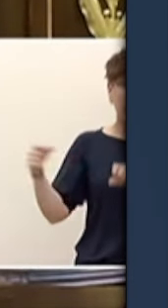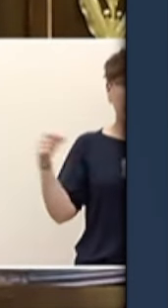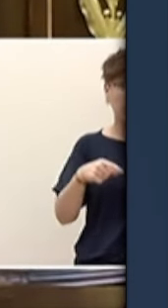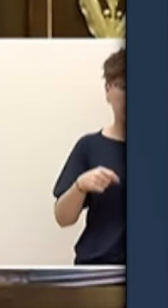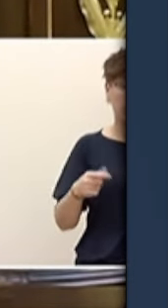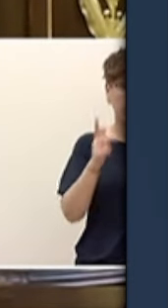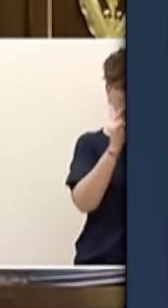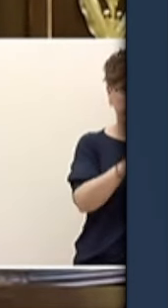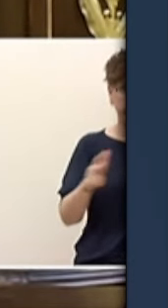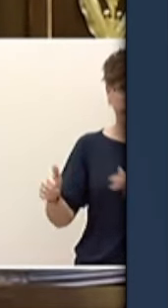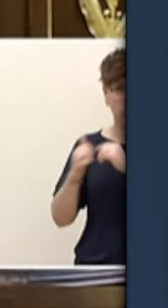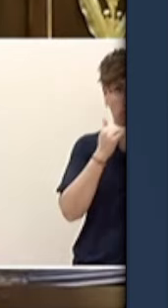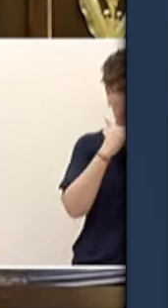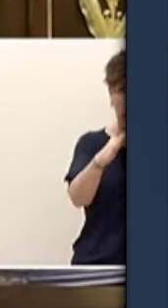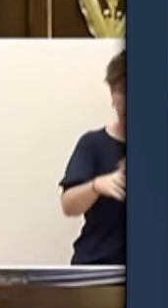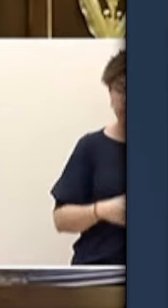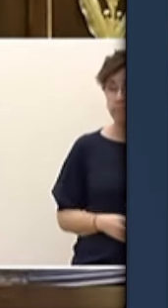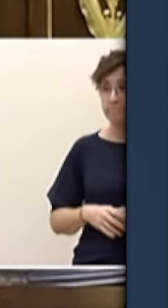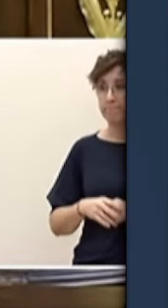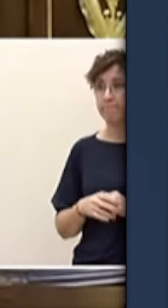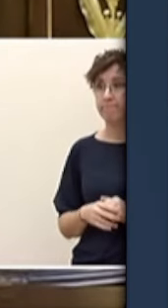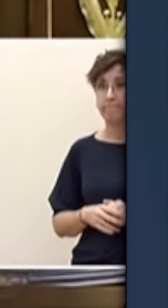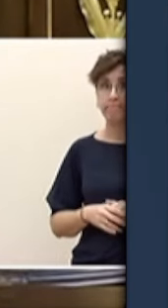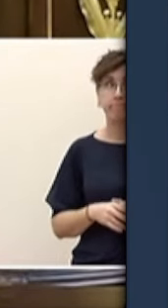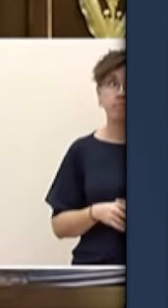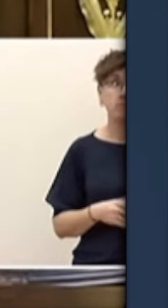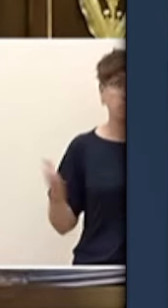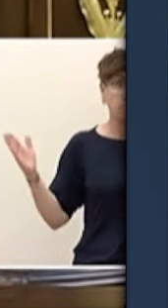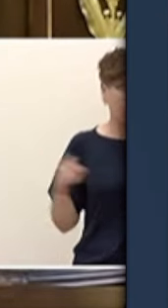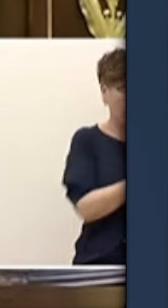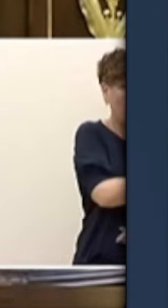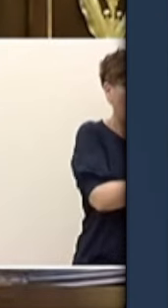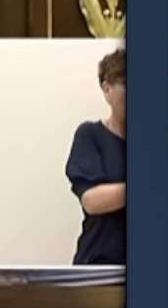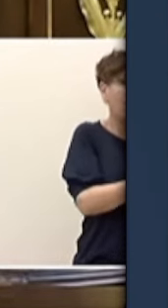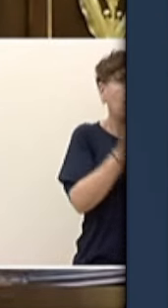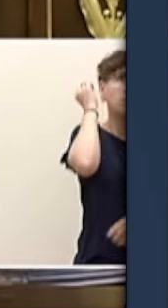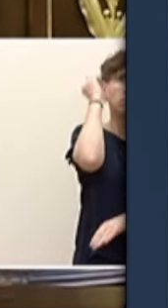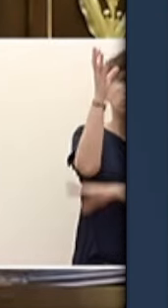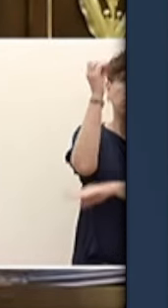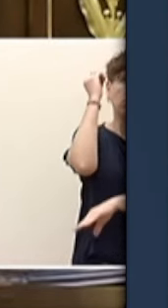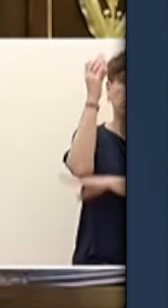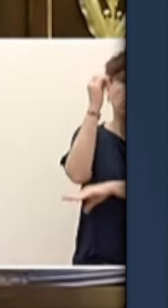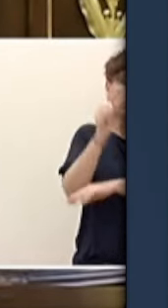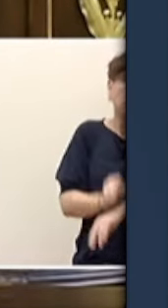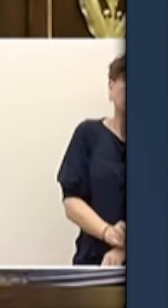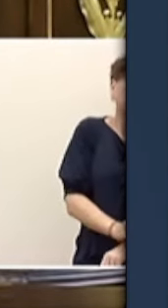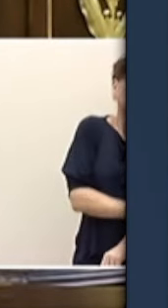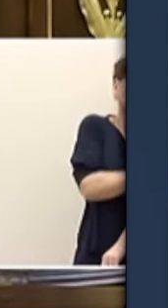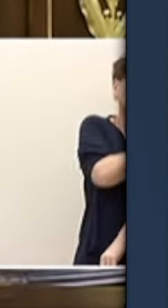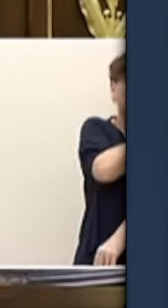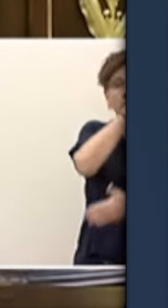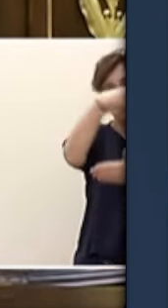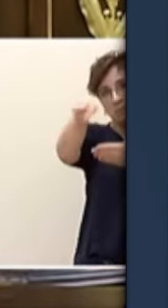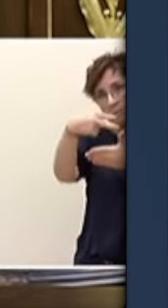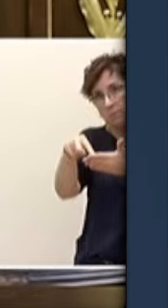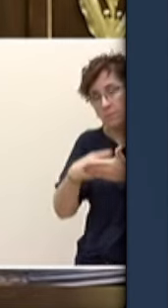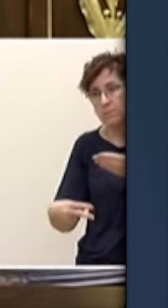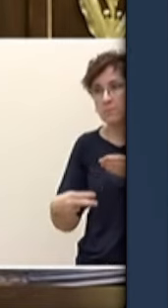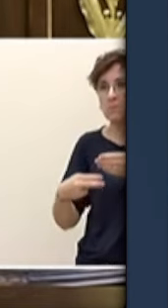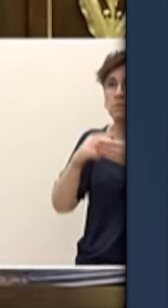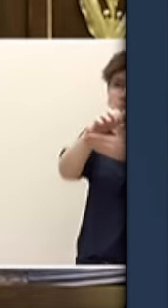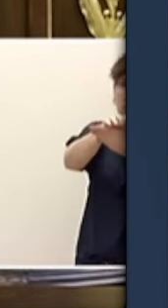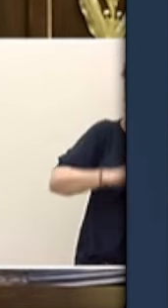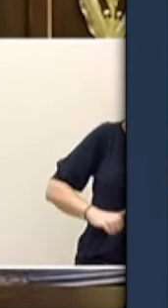por los que usted hace aquí intervenciones lacrimógenas leyendo textos de embarcaciones hundidas y que vienen a jugarse la vida precisamente